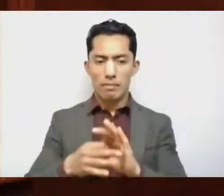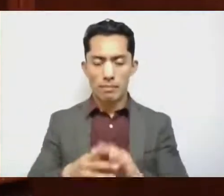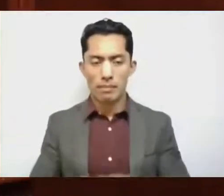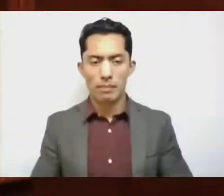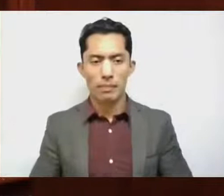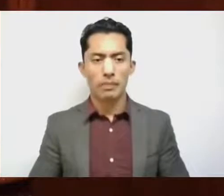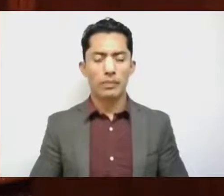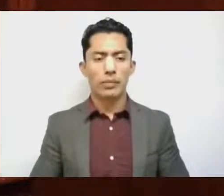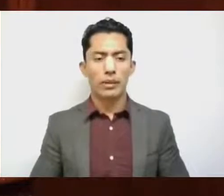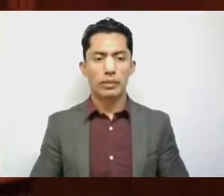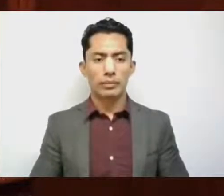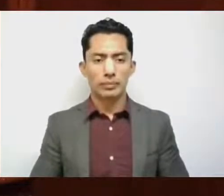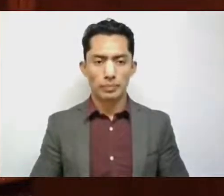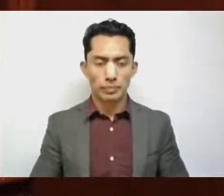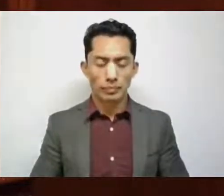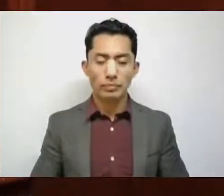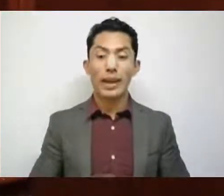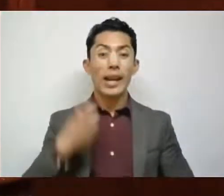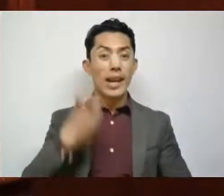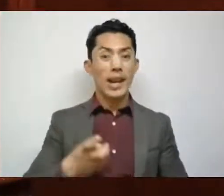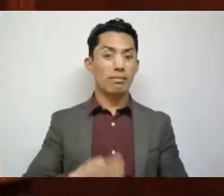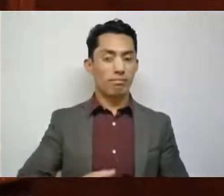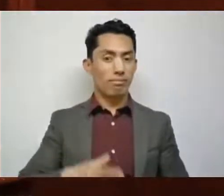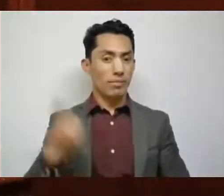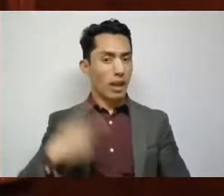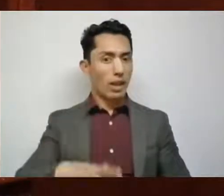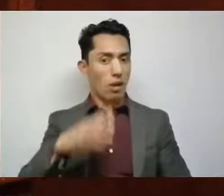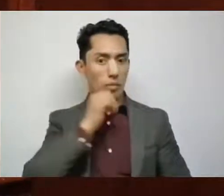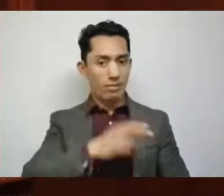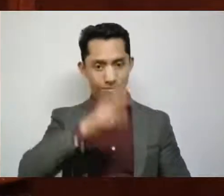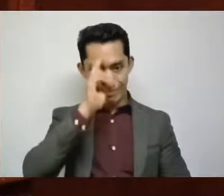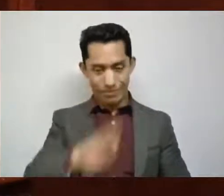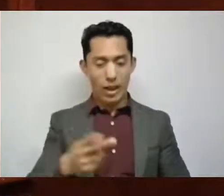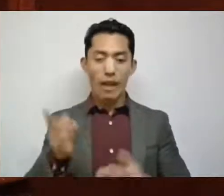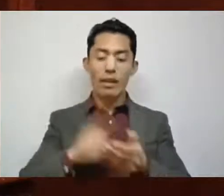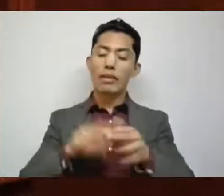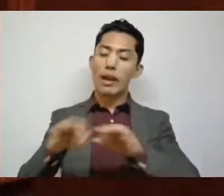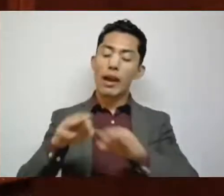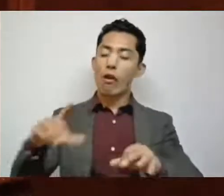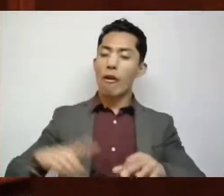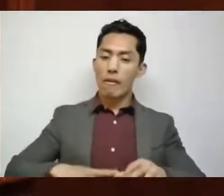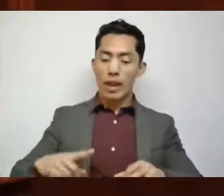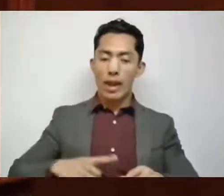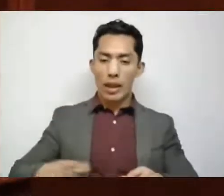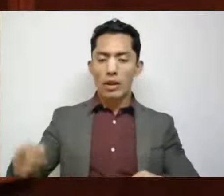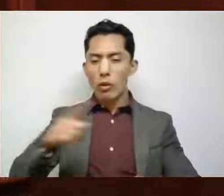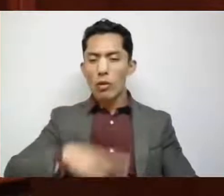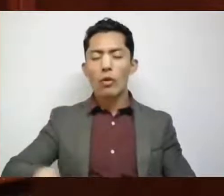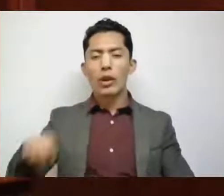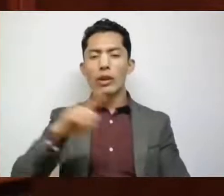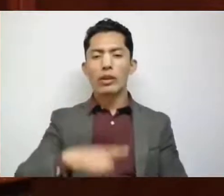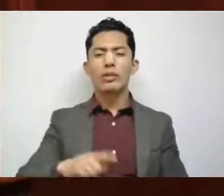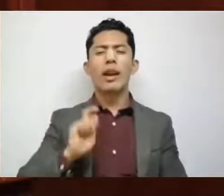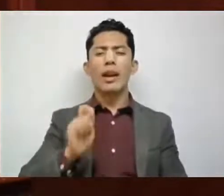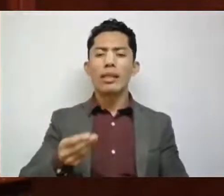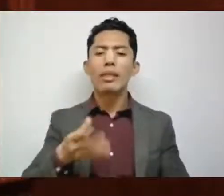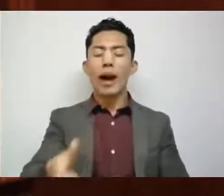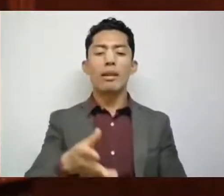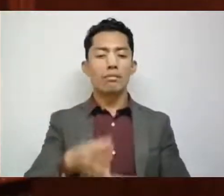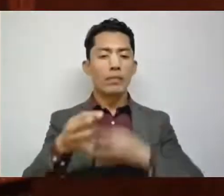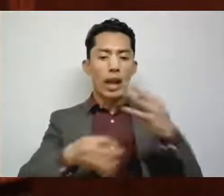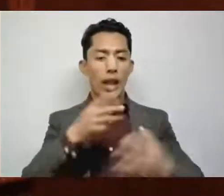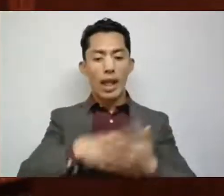A esta restricción, en la actividad gubernamental se le conoce como veda electoral,